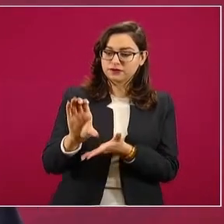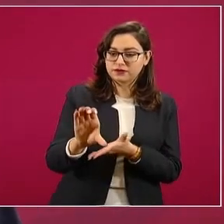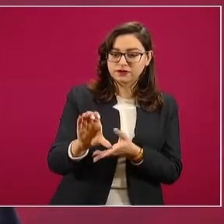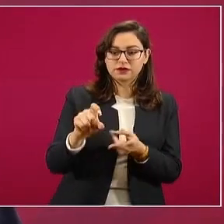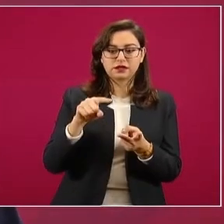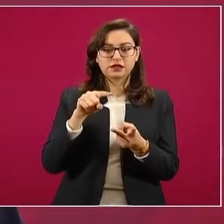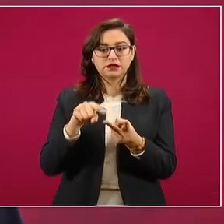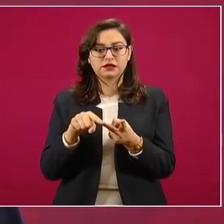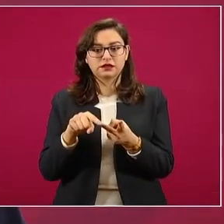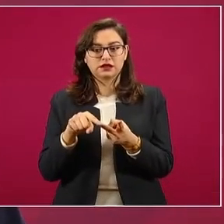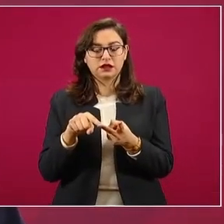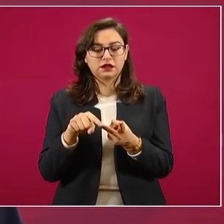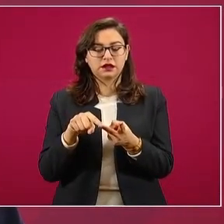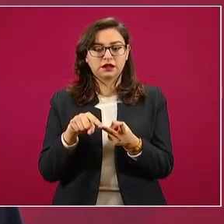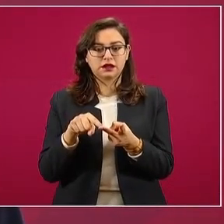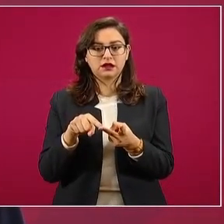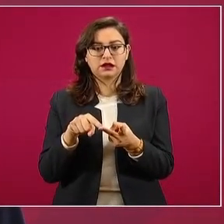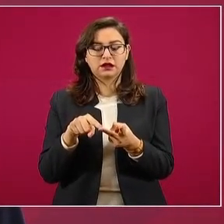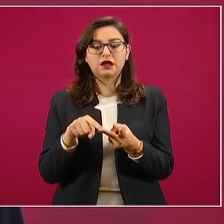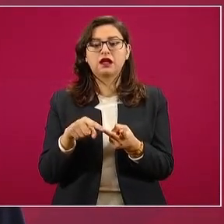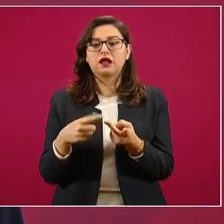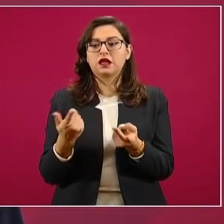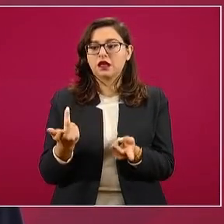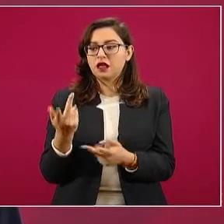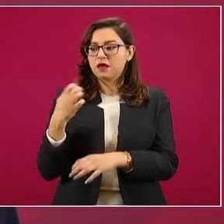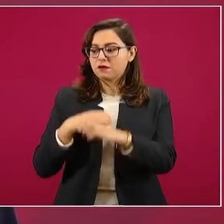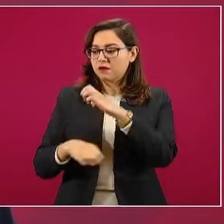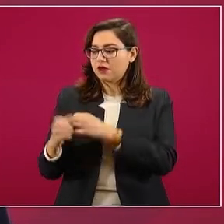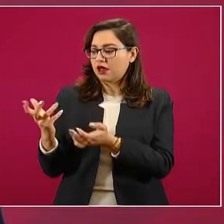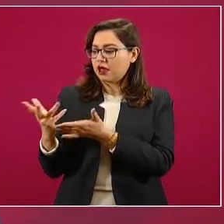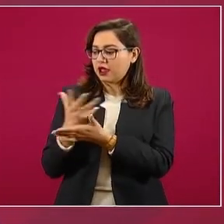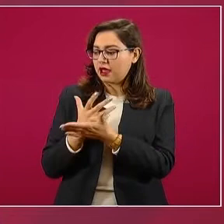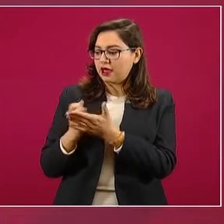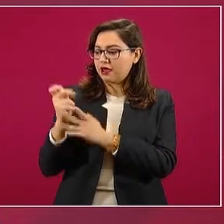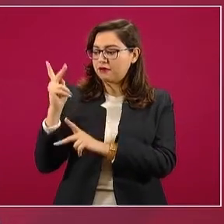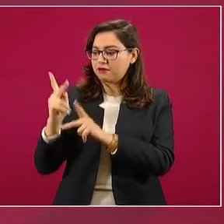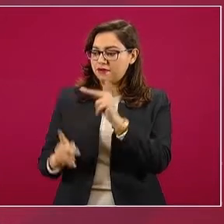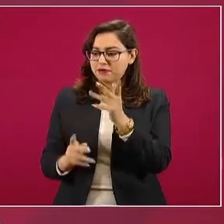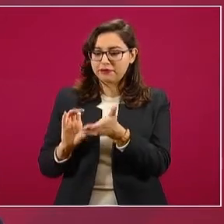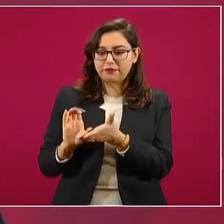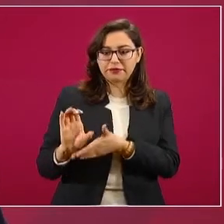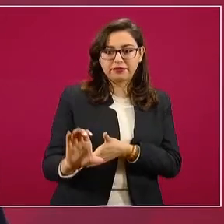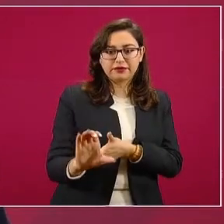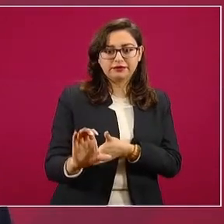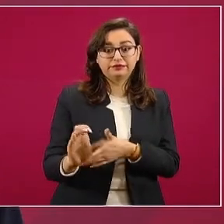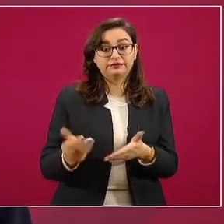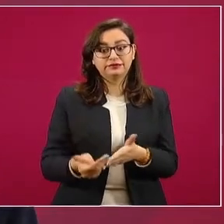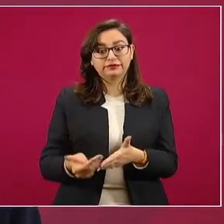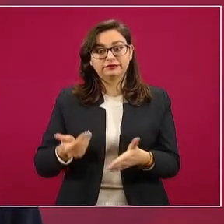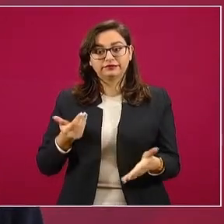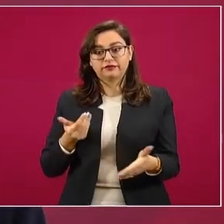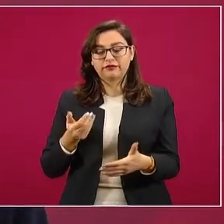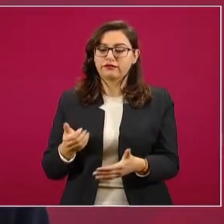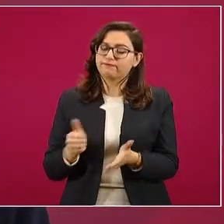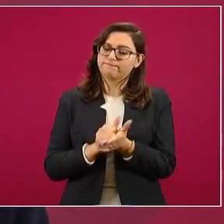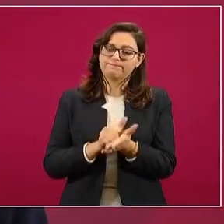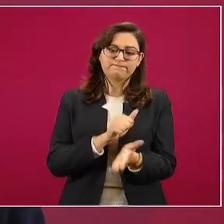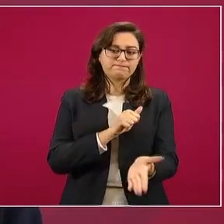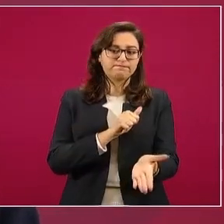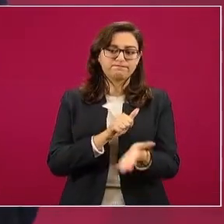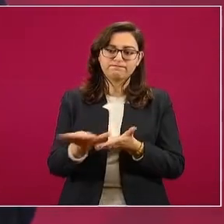en algunos casos reparto de utilidades, se les despide para volver a